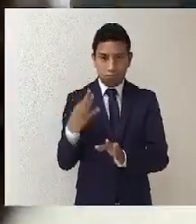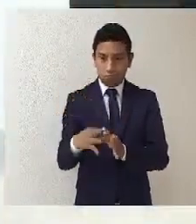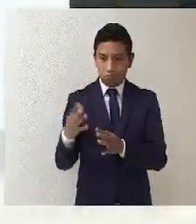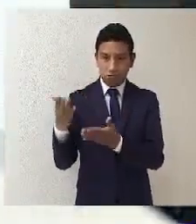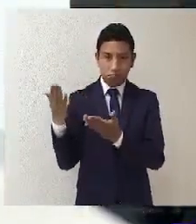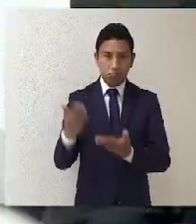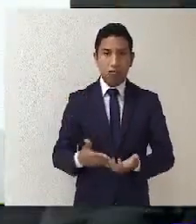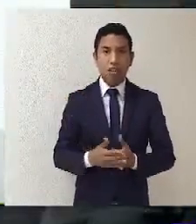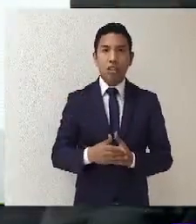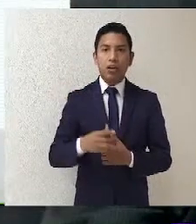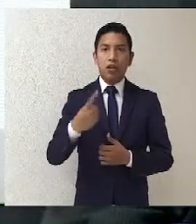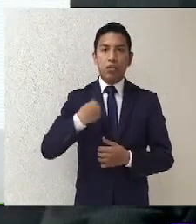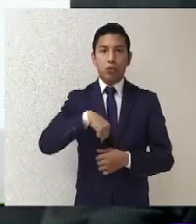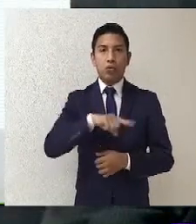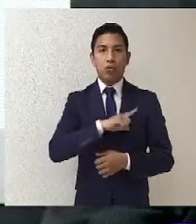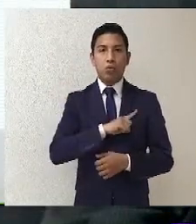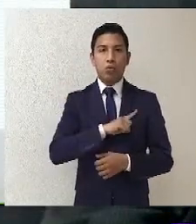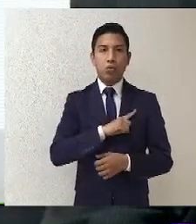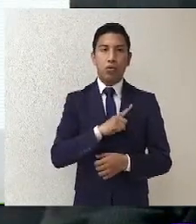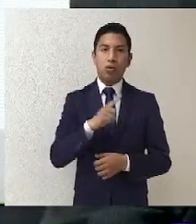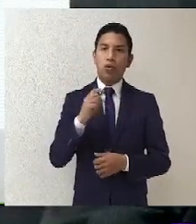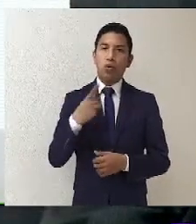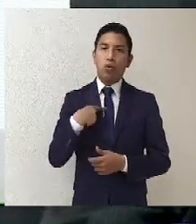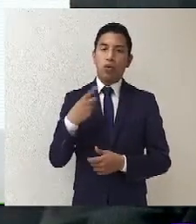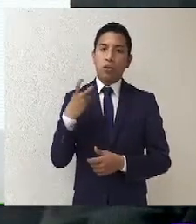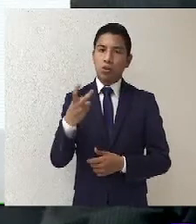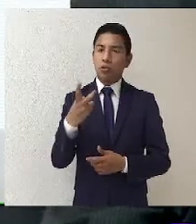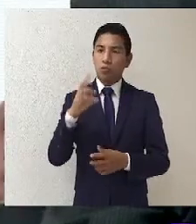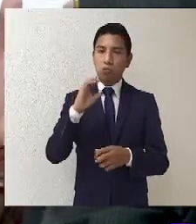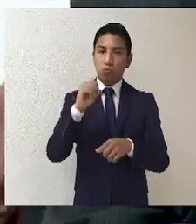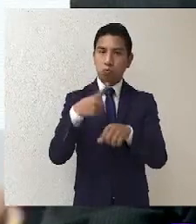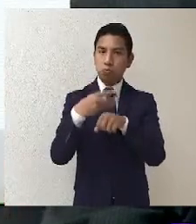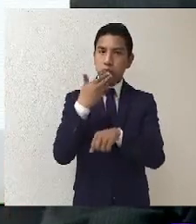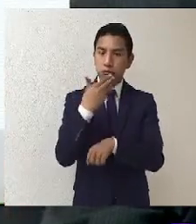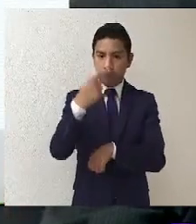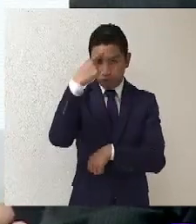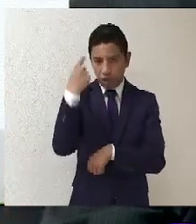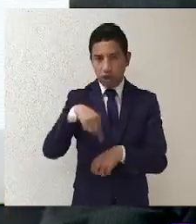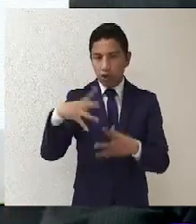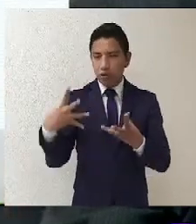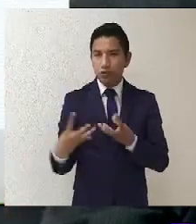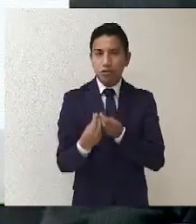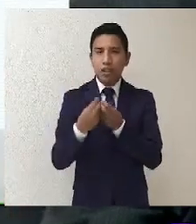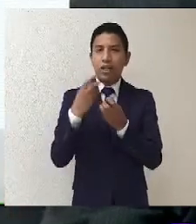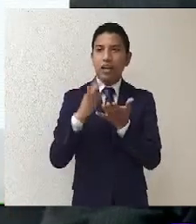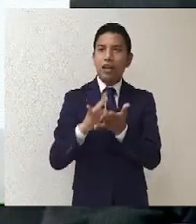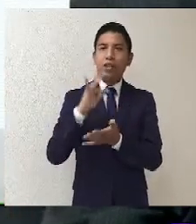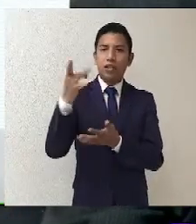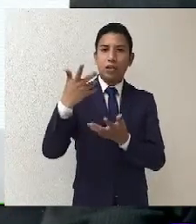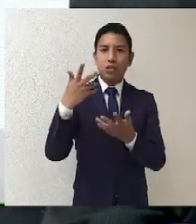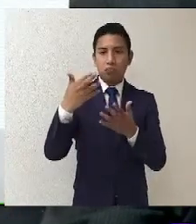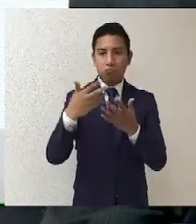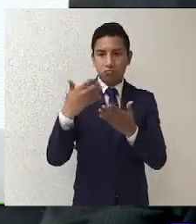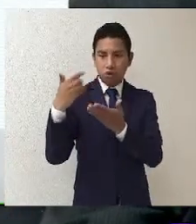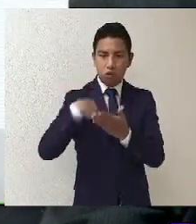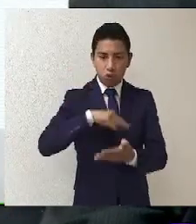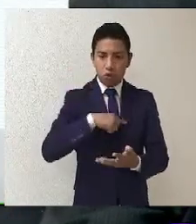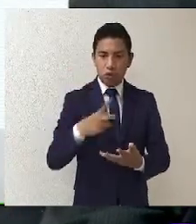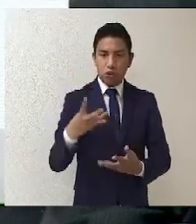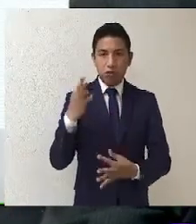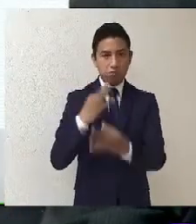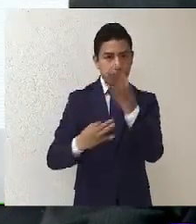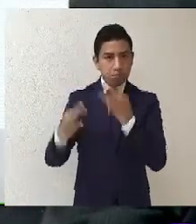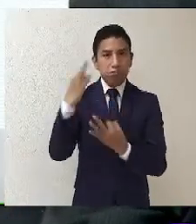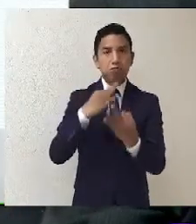para nosotros estar aquí con ustedes. Muchas gracias por su recibimiento, por su hospitalidad y muchas